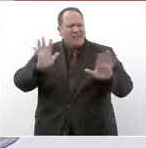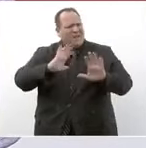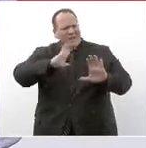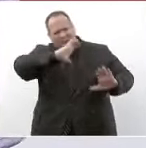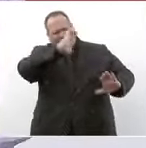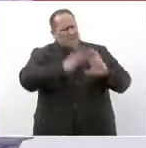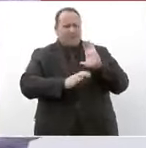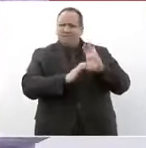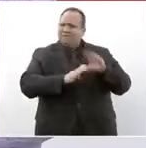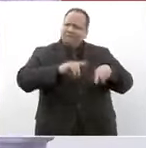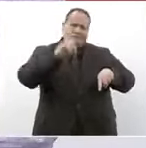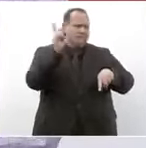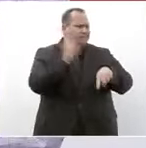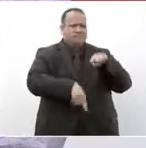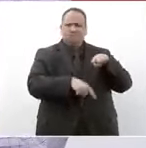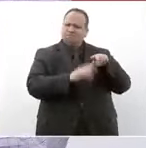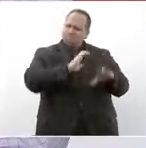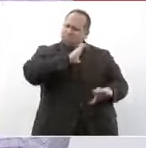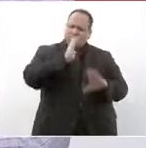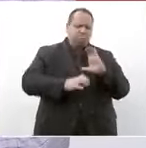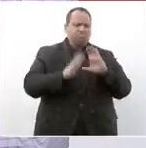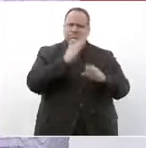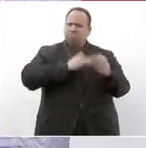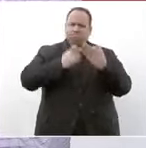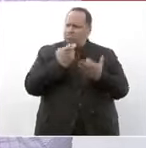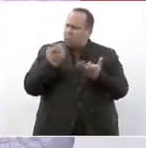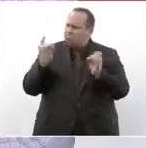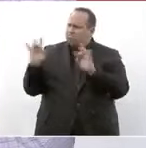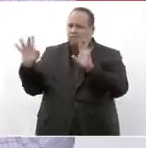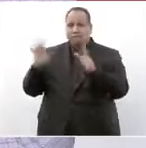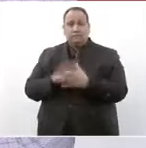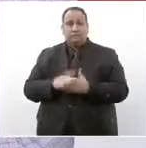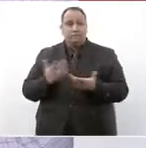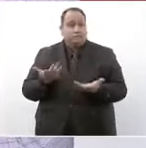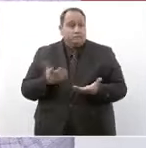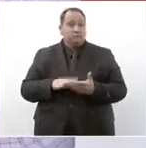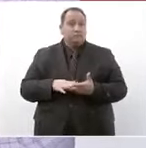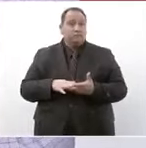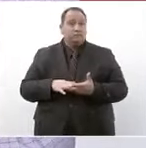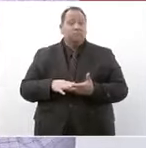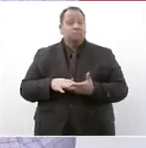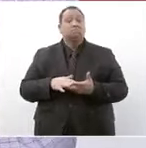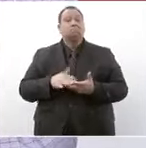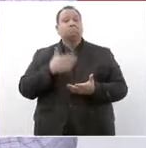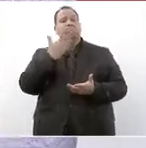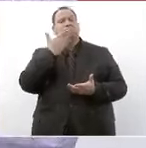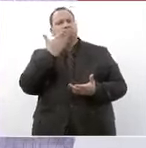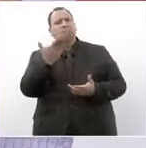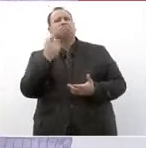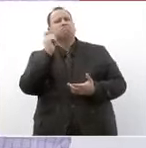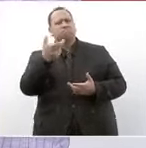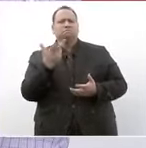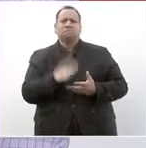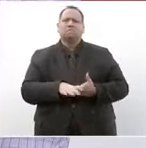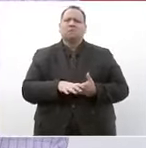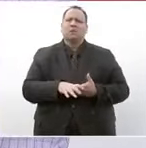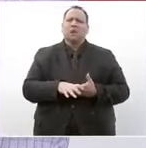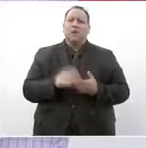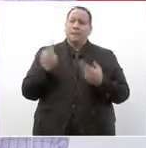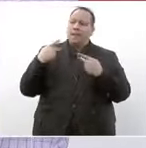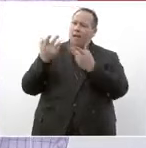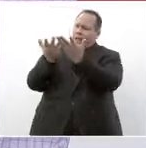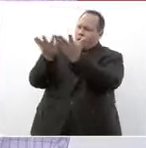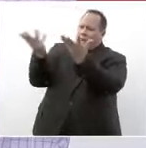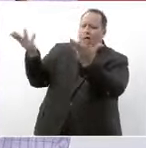eso se acabó y que bien que cuento con el apoyo de los